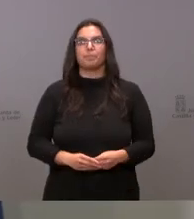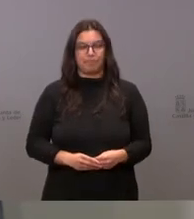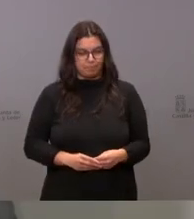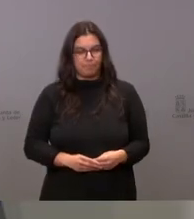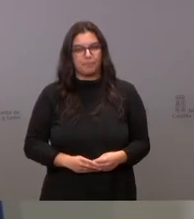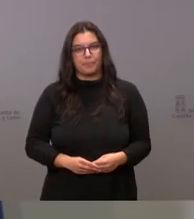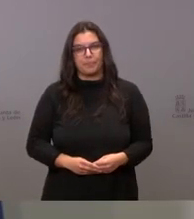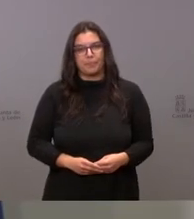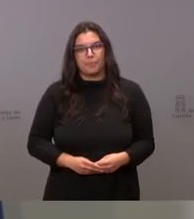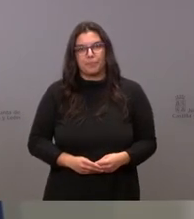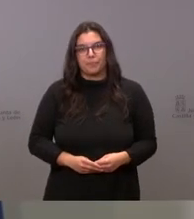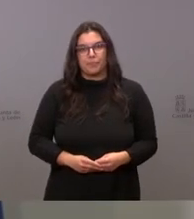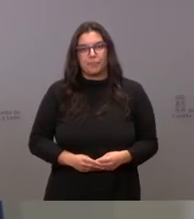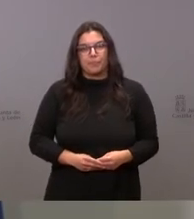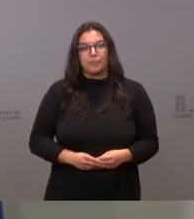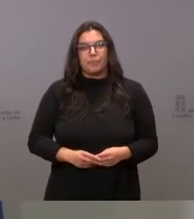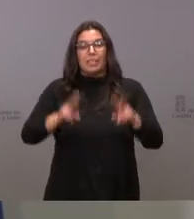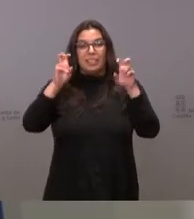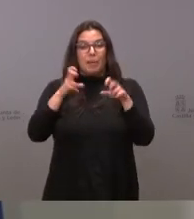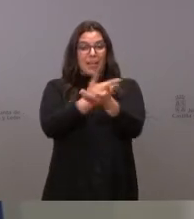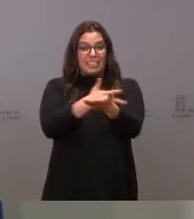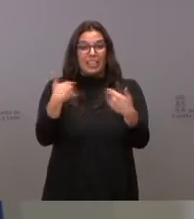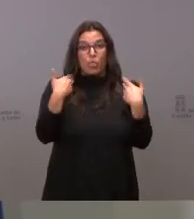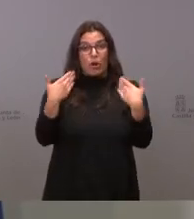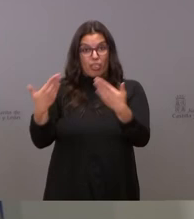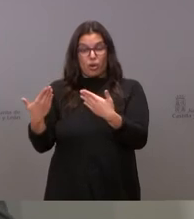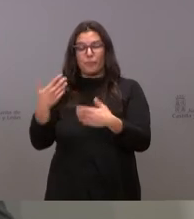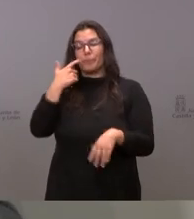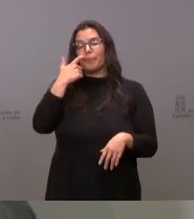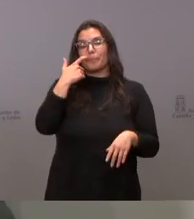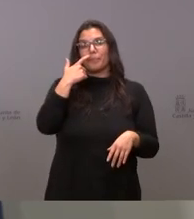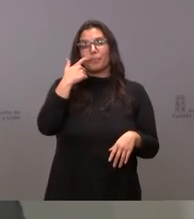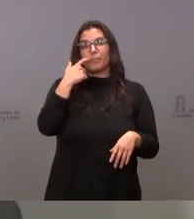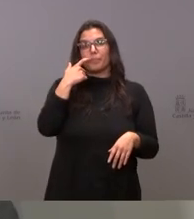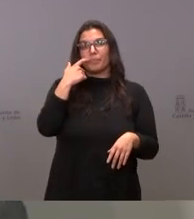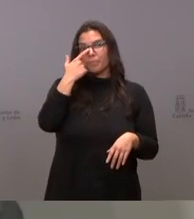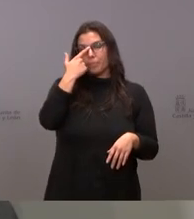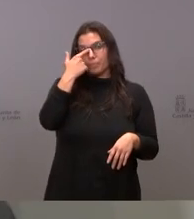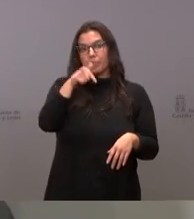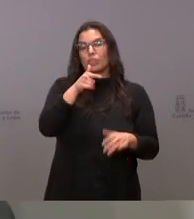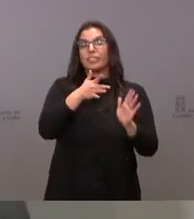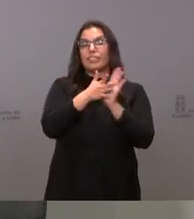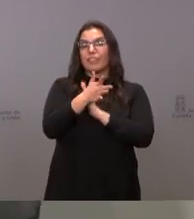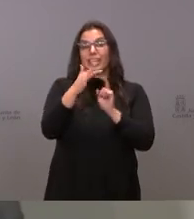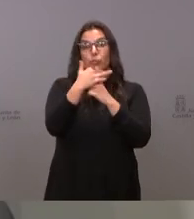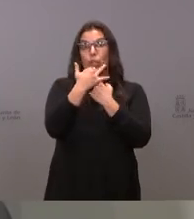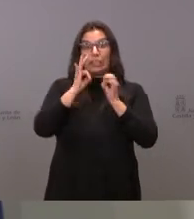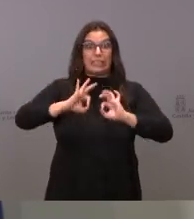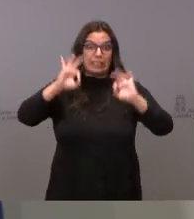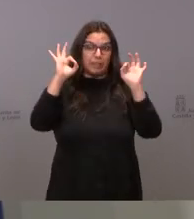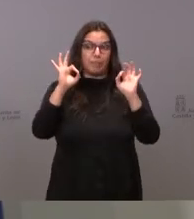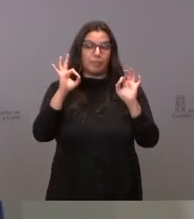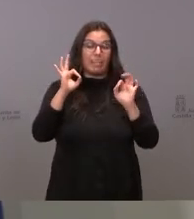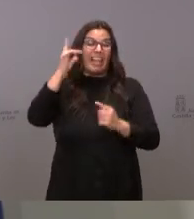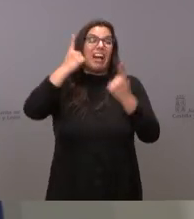Bueno, sobre el asunto de las donaciones, mire, sobre el asunto de las donaciones se trata de una situación excepcional, ocurre con cierta